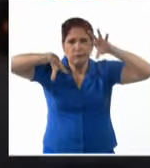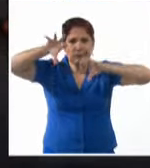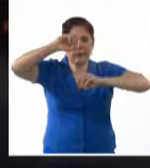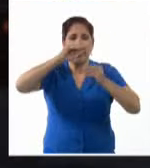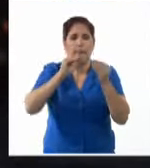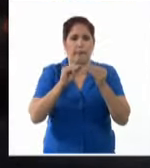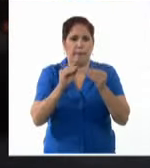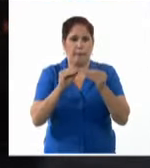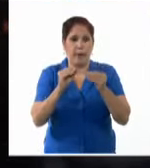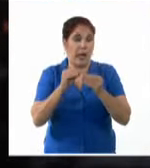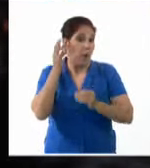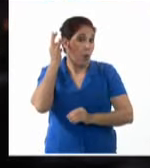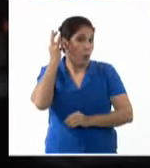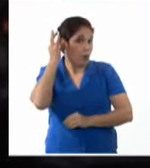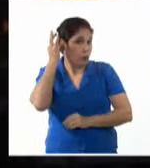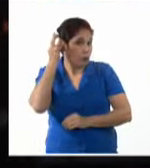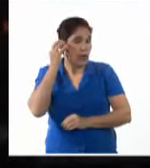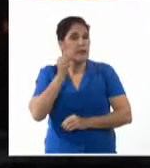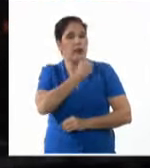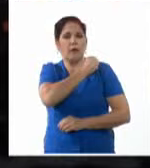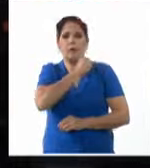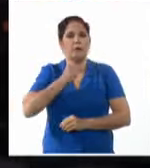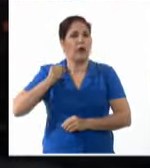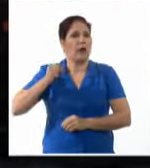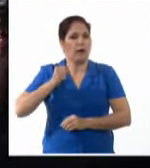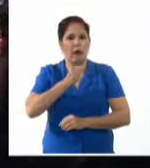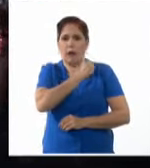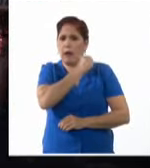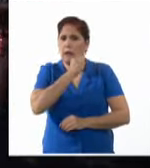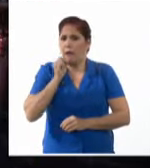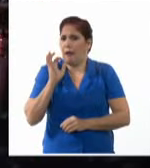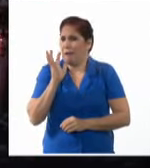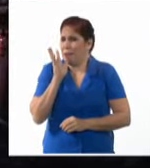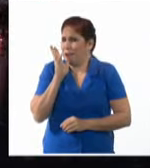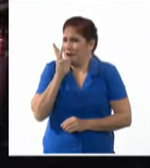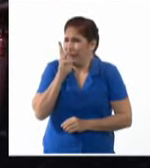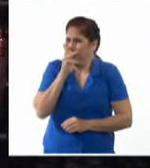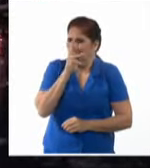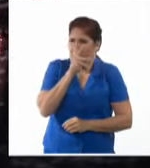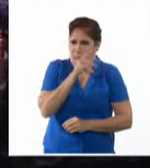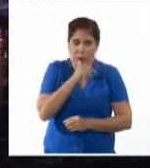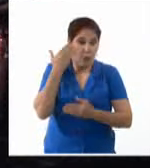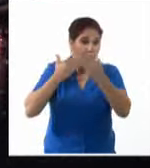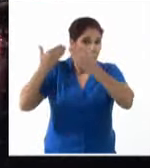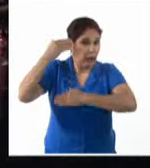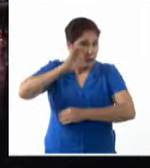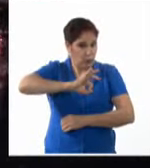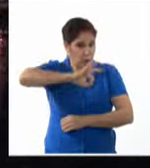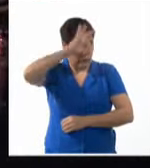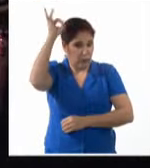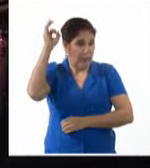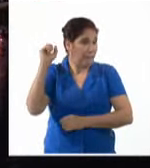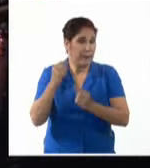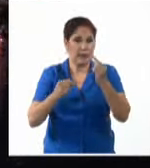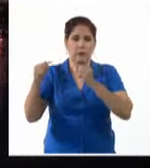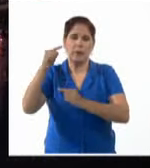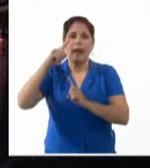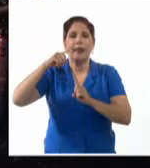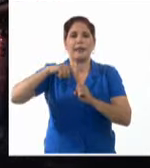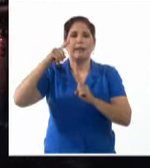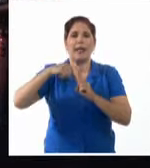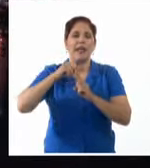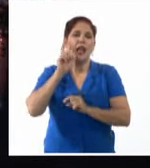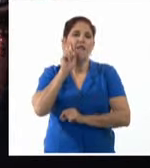voz de la soprano Bárbara Llanes también será un atractivo de este espectáculo sin antecedentes, basado en la técnica visual